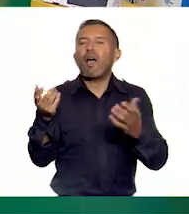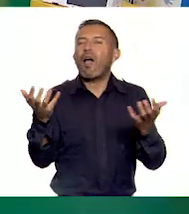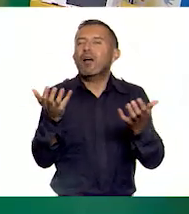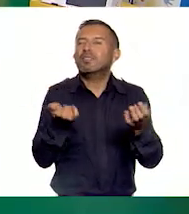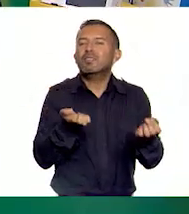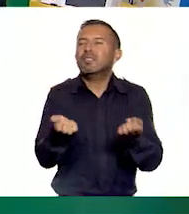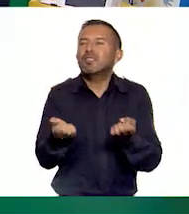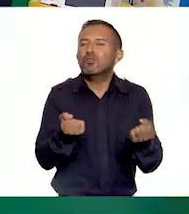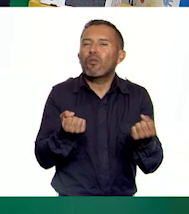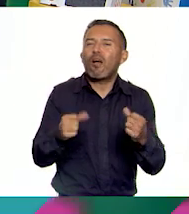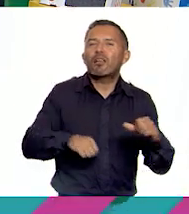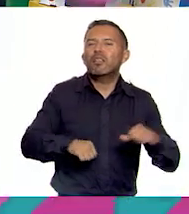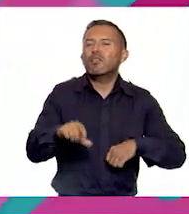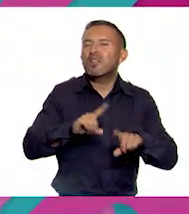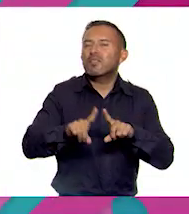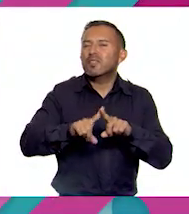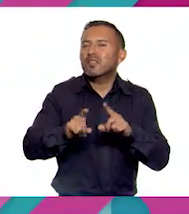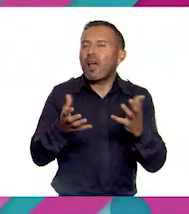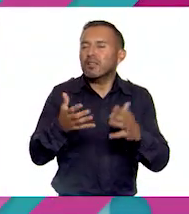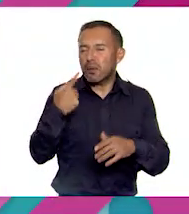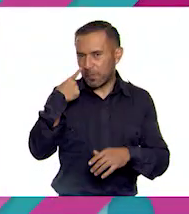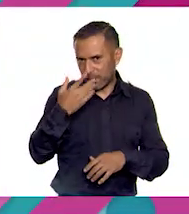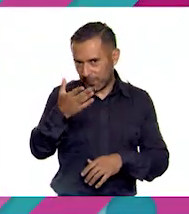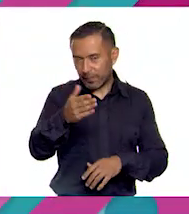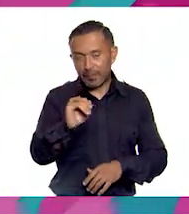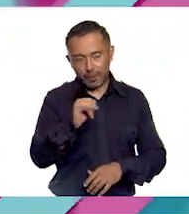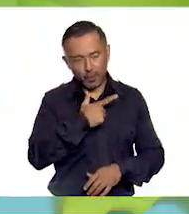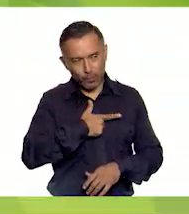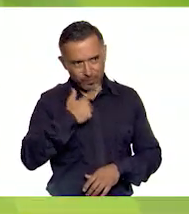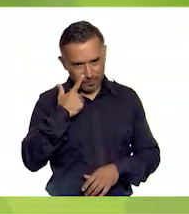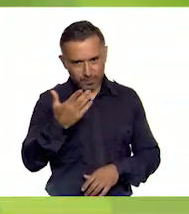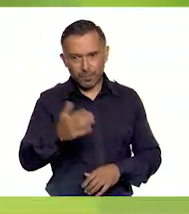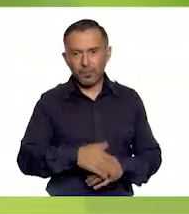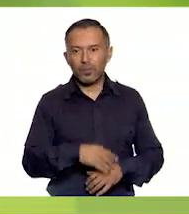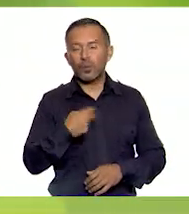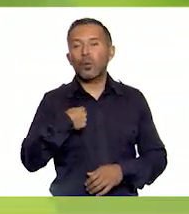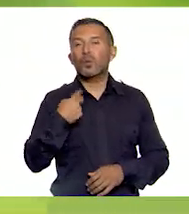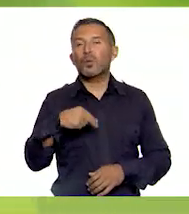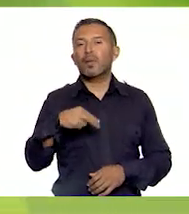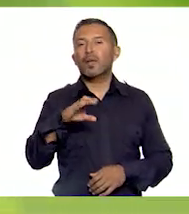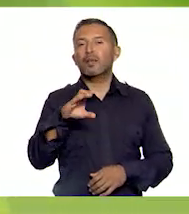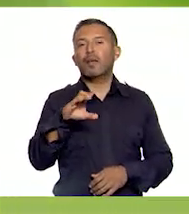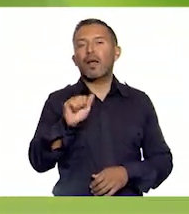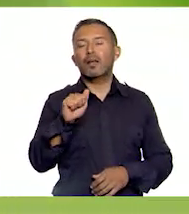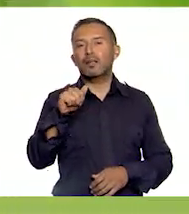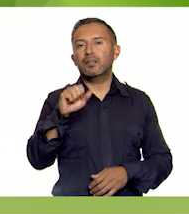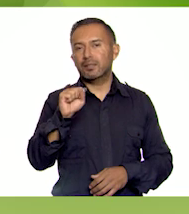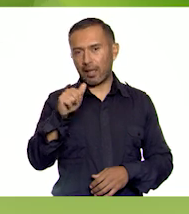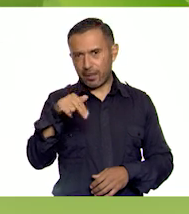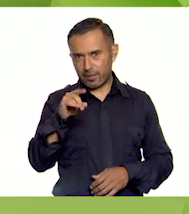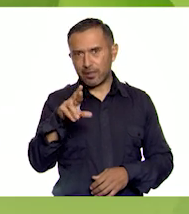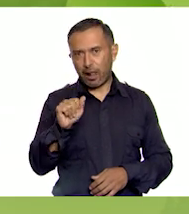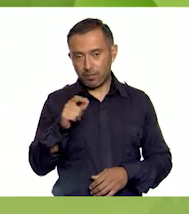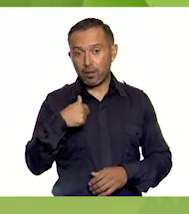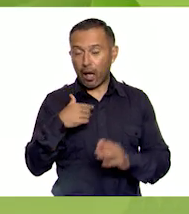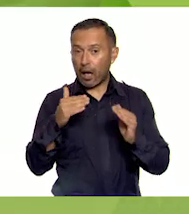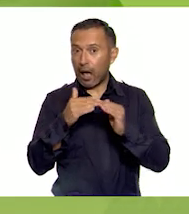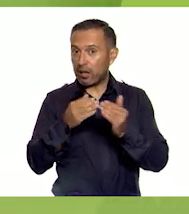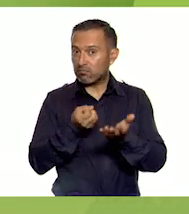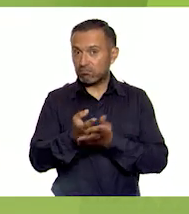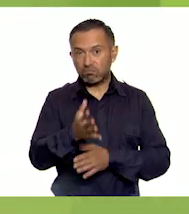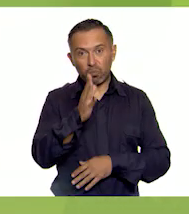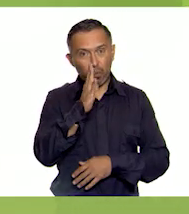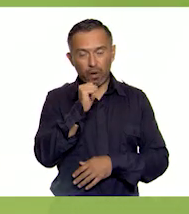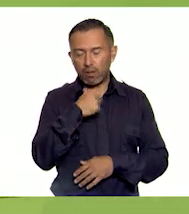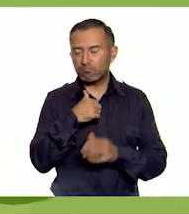Me parece excelente. Vamos a escucharlos. A ver. Yo soy casa. No poder salir de casa me produce